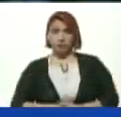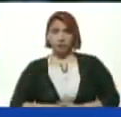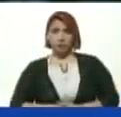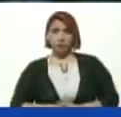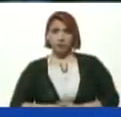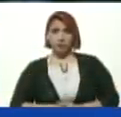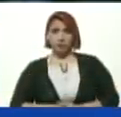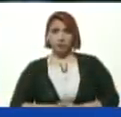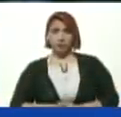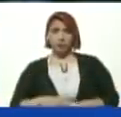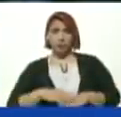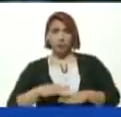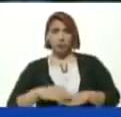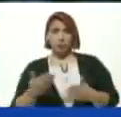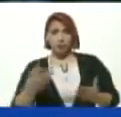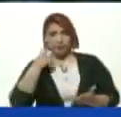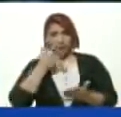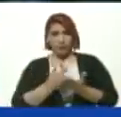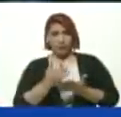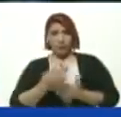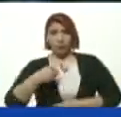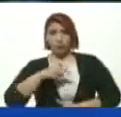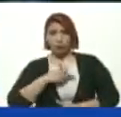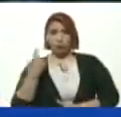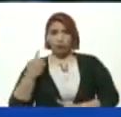Porque fíjense Ustedes Nosotros tenemos